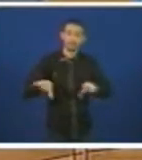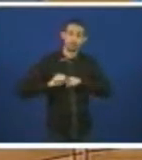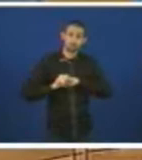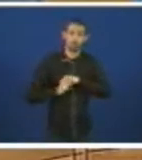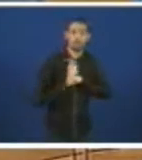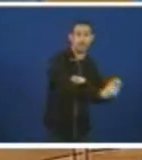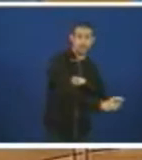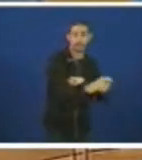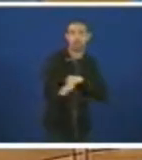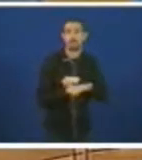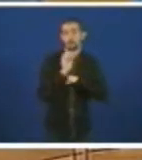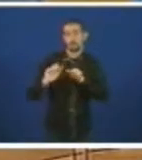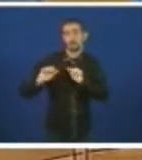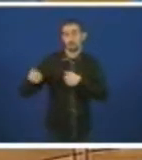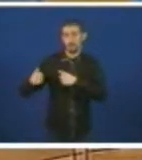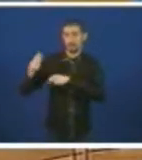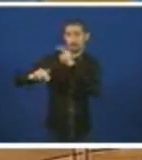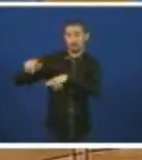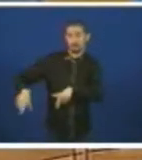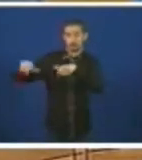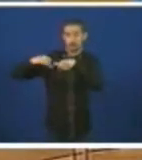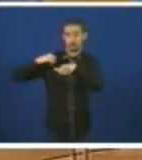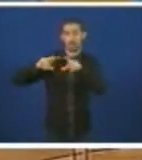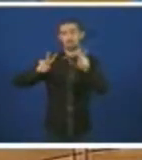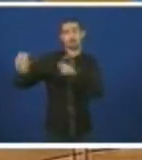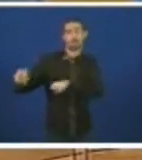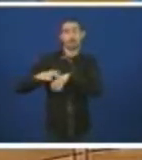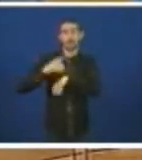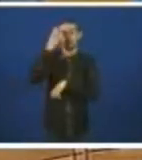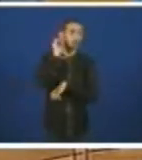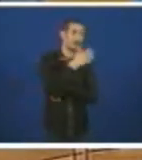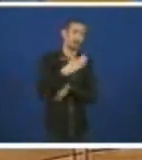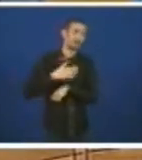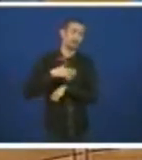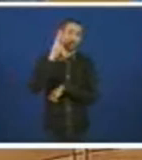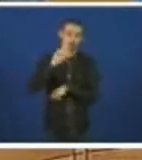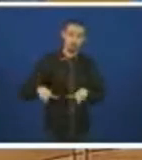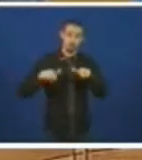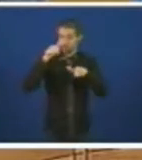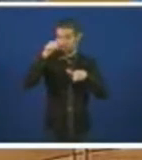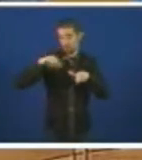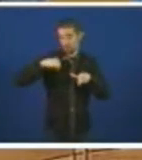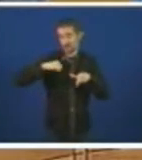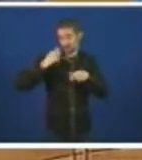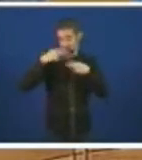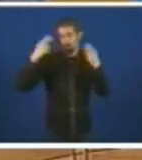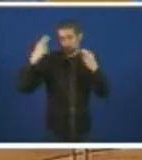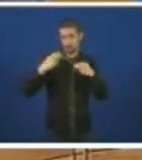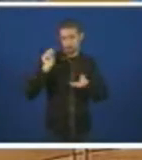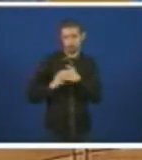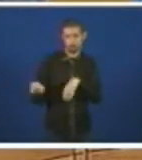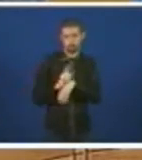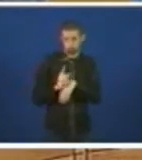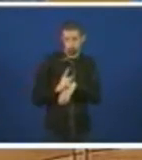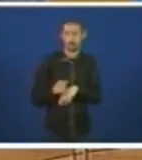esta nova infraestructura para que os vigueses teñan o seu novo hospital público no menor tempo posible. Esta é unha das